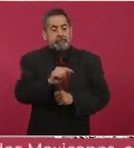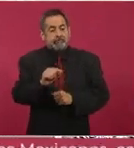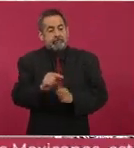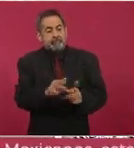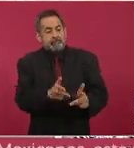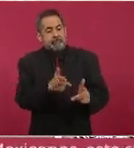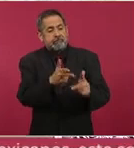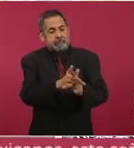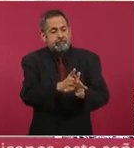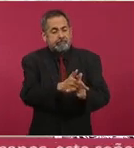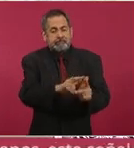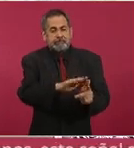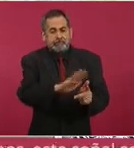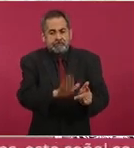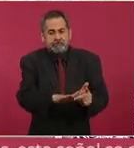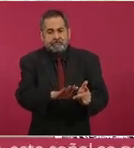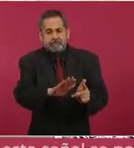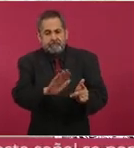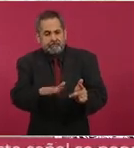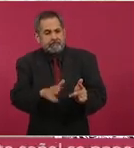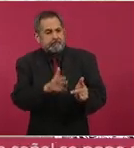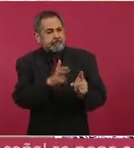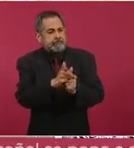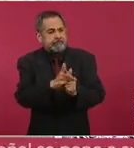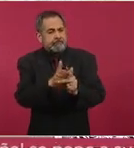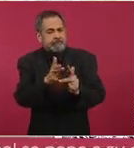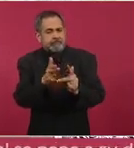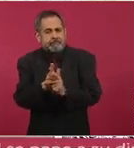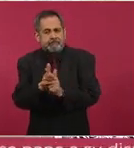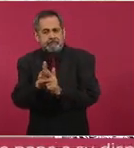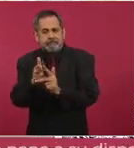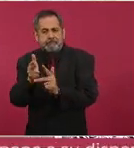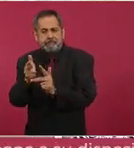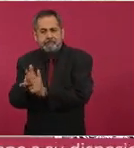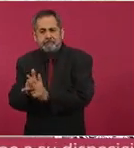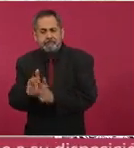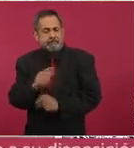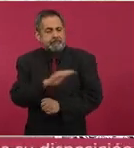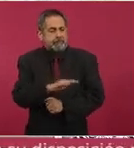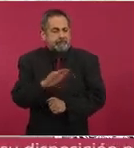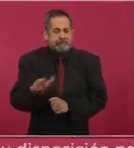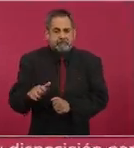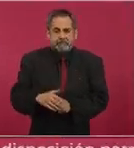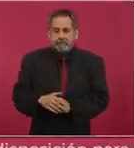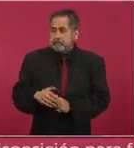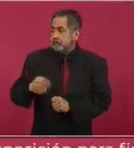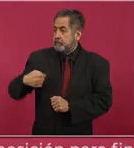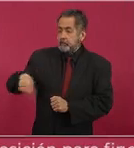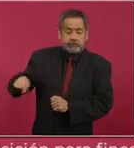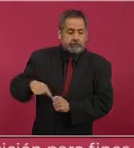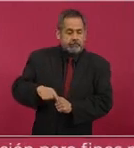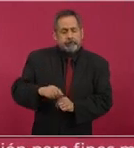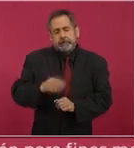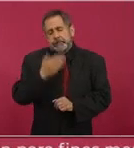y cómo se busca que no haya impunidad,